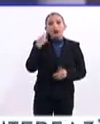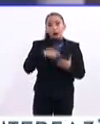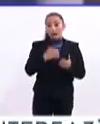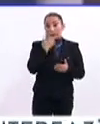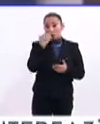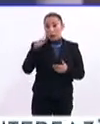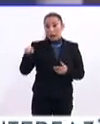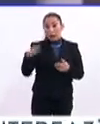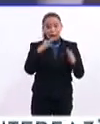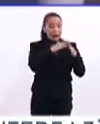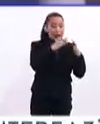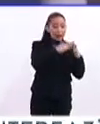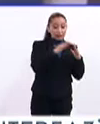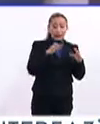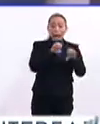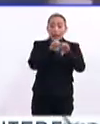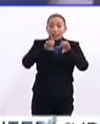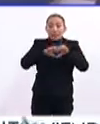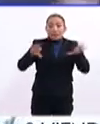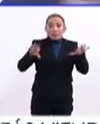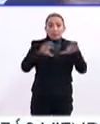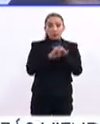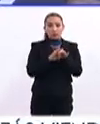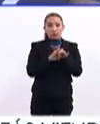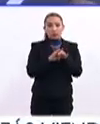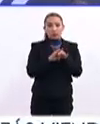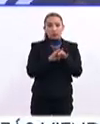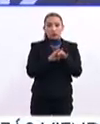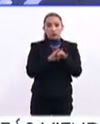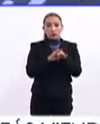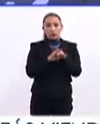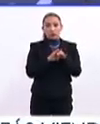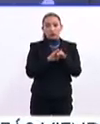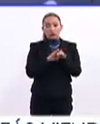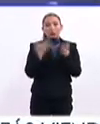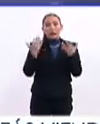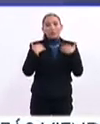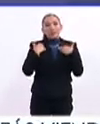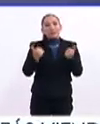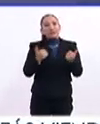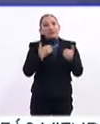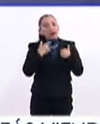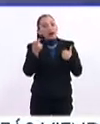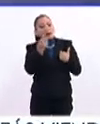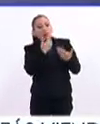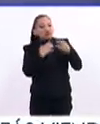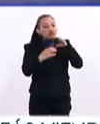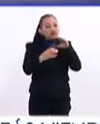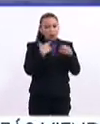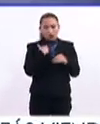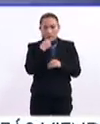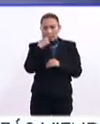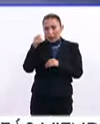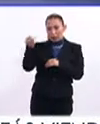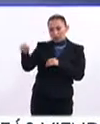la escuela y la casa son un equipo, somos un equipo y el entendimiento es lo más importante. A veces yo te dije algo que tú entendiste